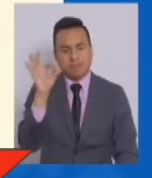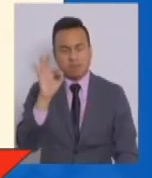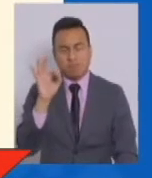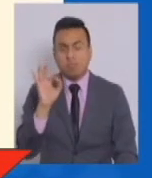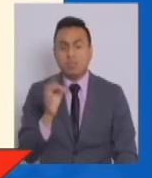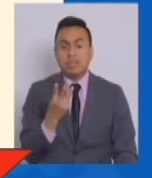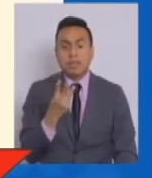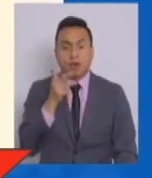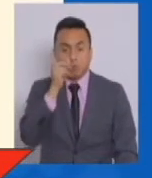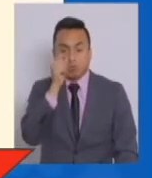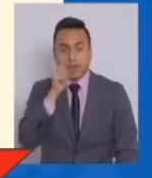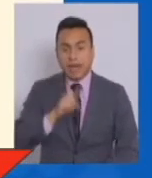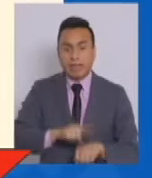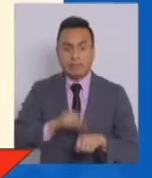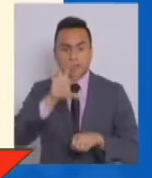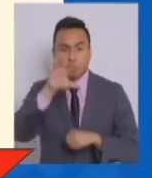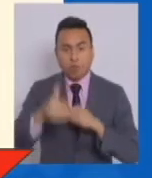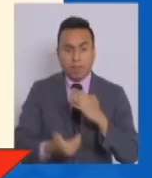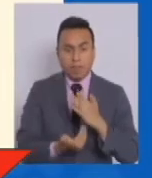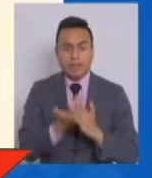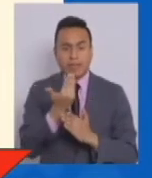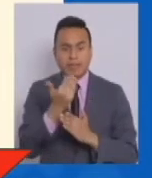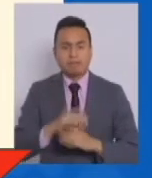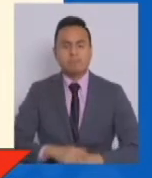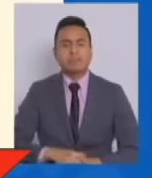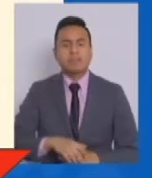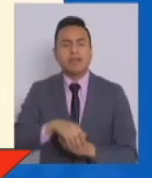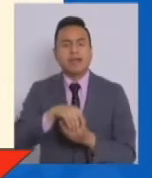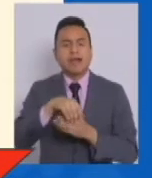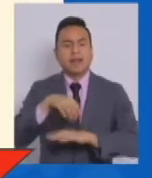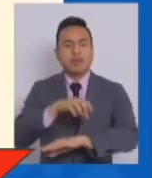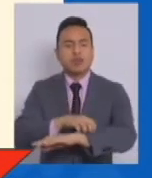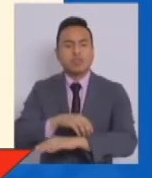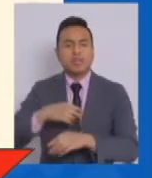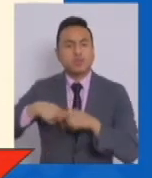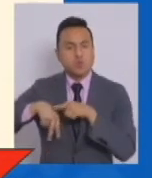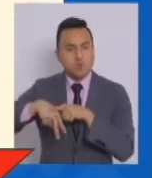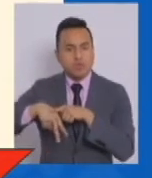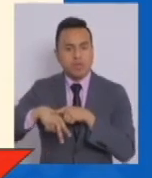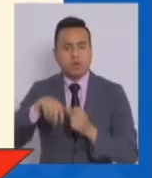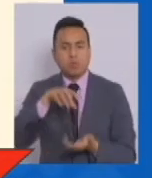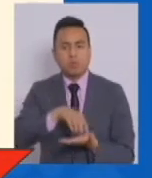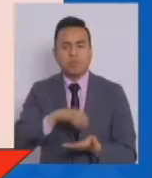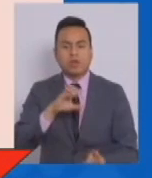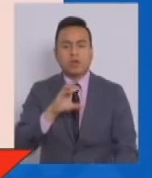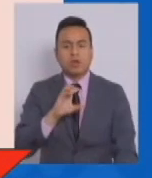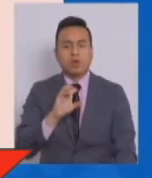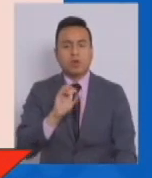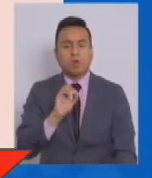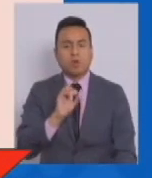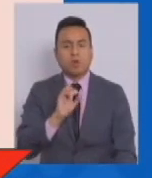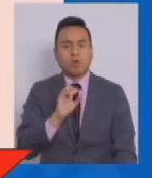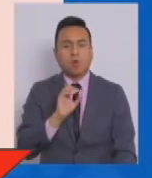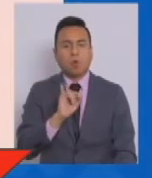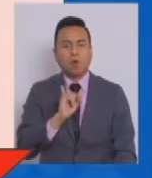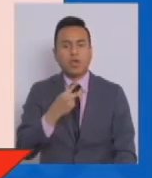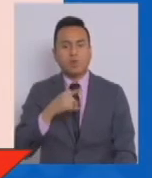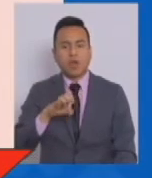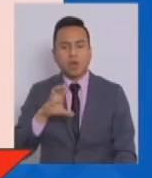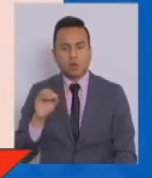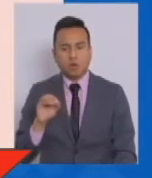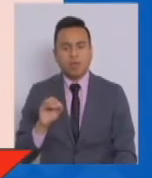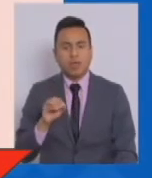3 de octubre a las 5 de la mañana en la región del Ñuble, la comuna de Coihueco. En la región de Los